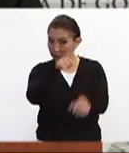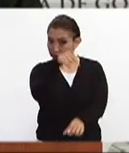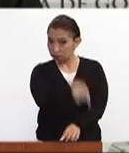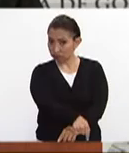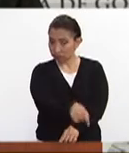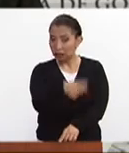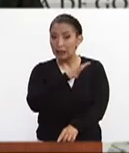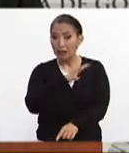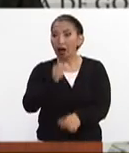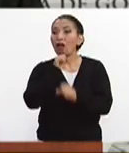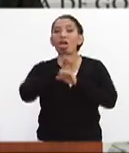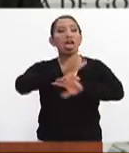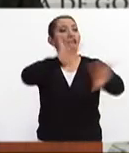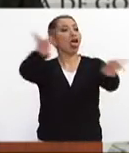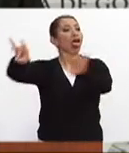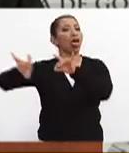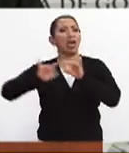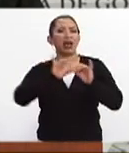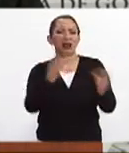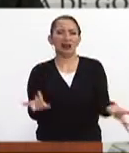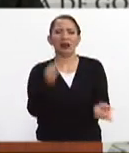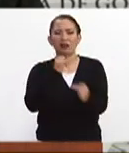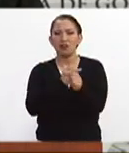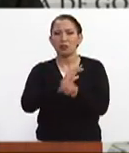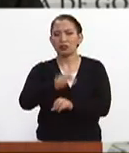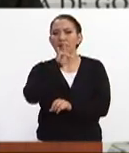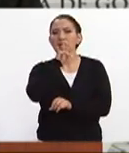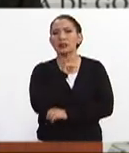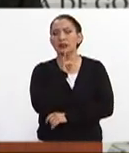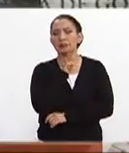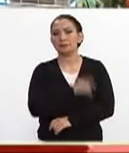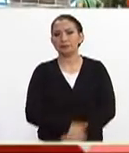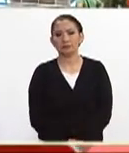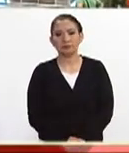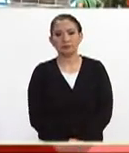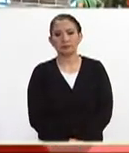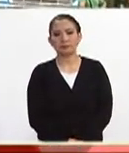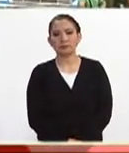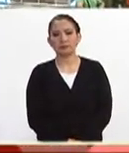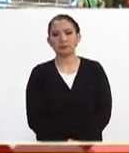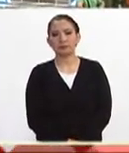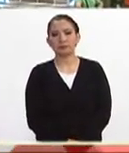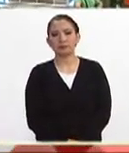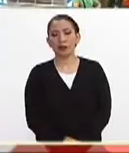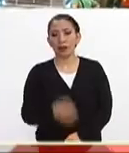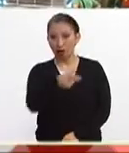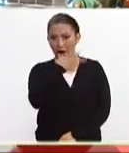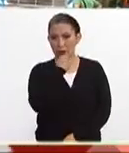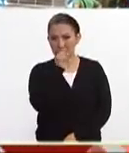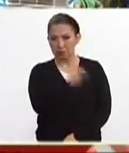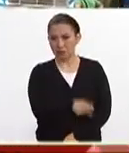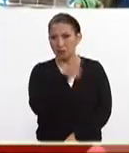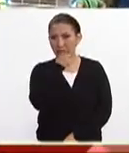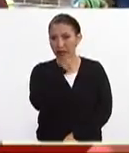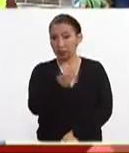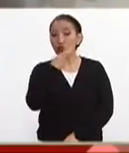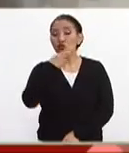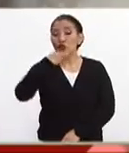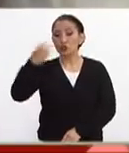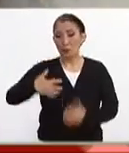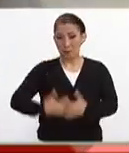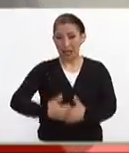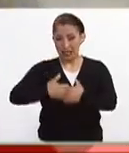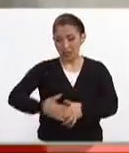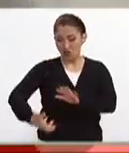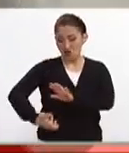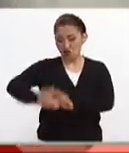ello, pues han propagado rumores e información falsa. El funcionario aclaró que el uso de la maquinaria se